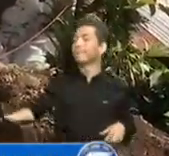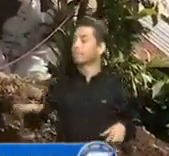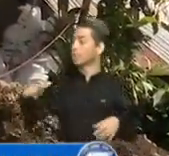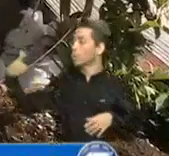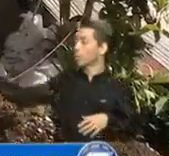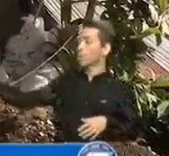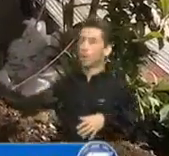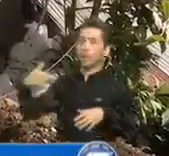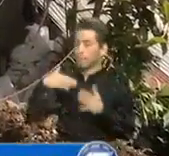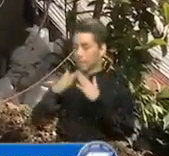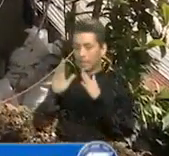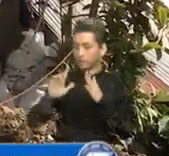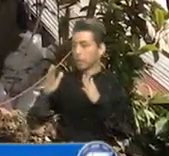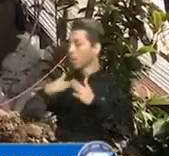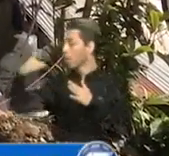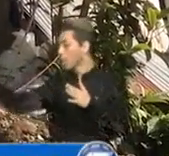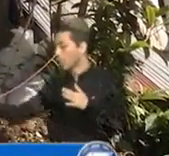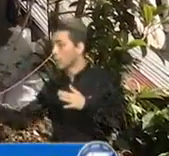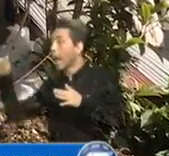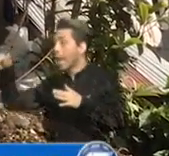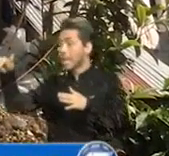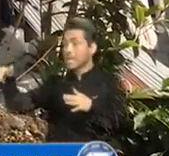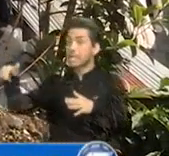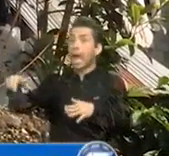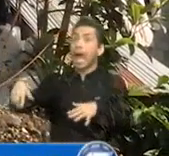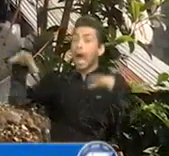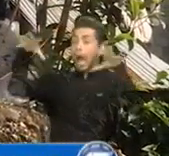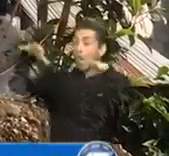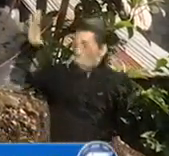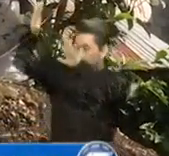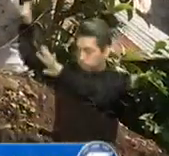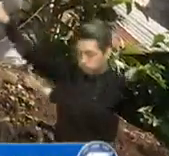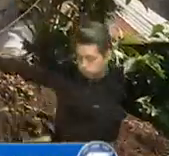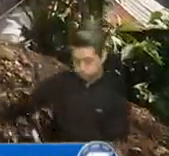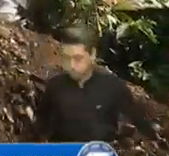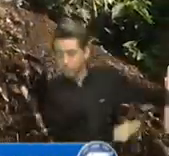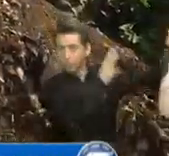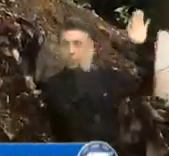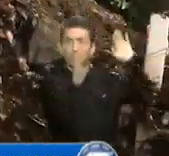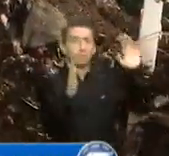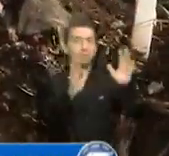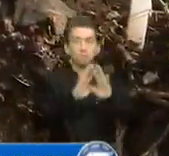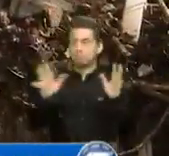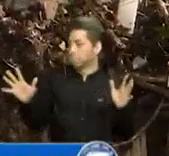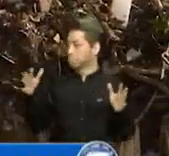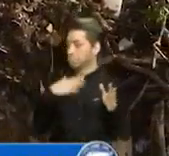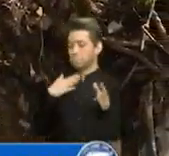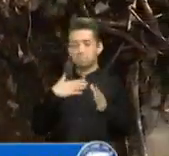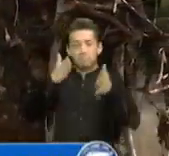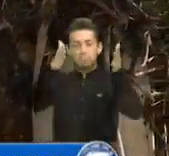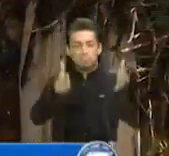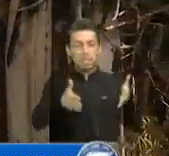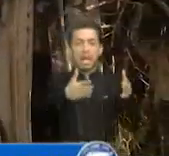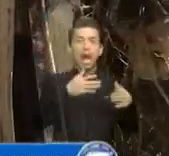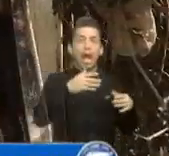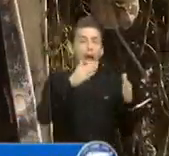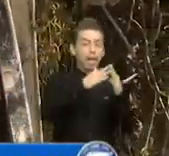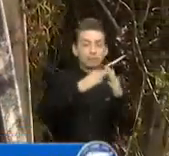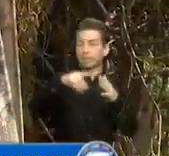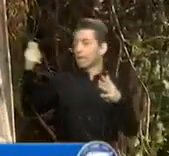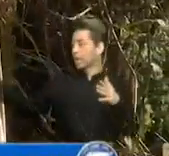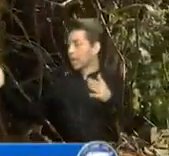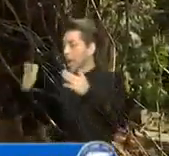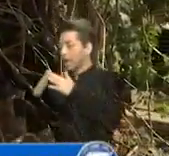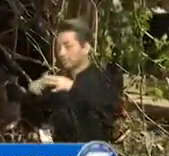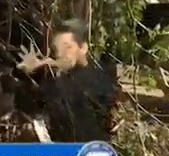ahí fue donde venía una correntada de agua y se llevó. Se botó y me llevó el otro pedazo de pared que estaba aquí